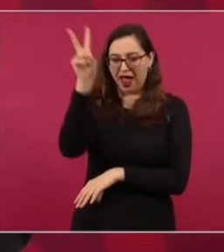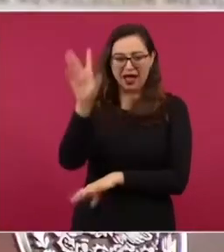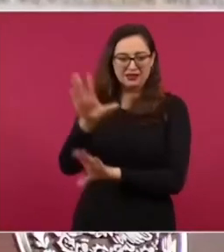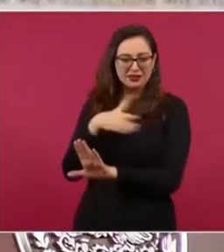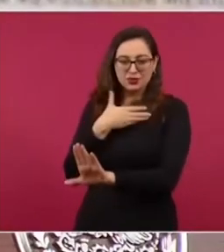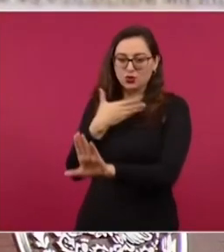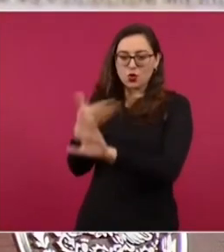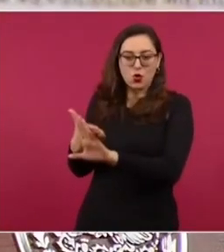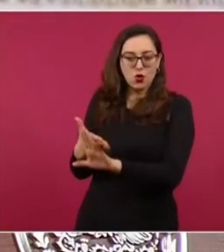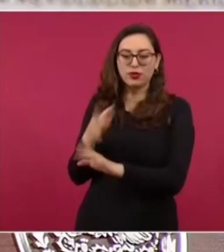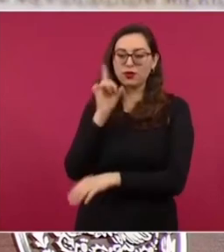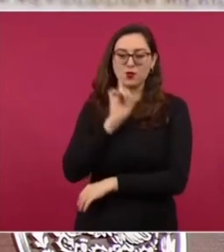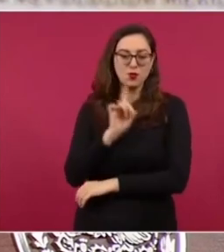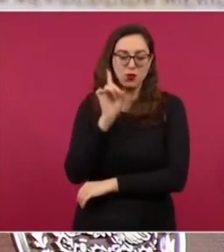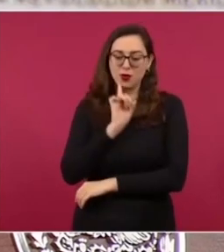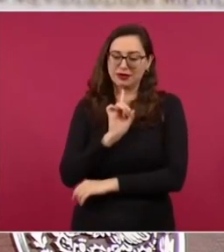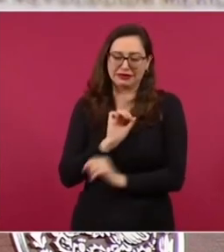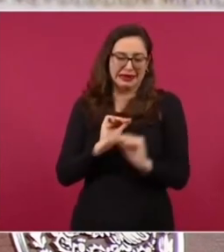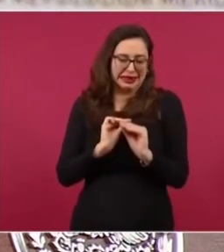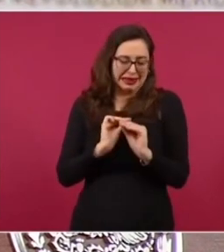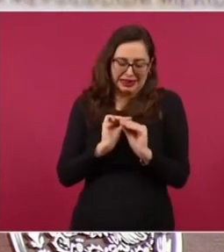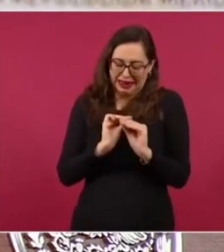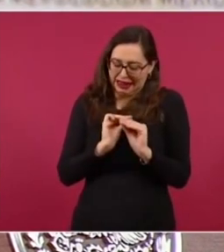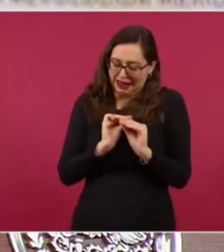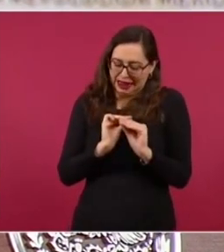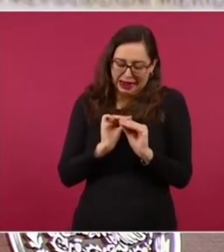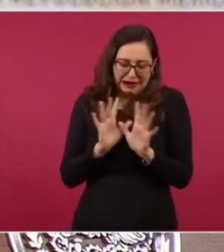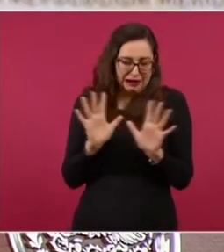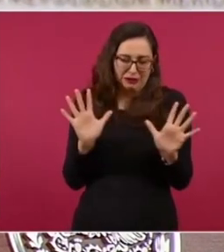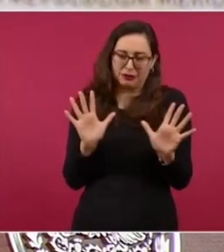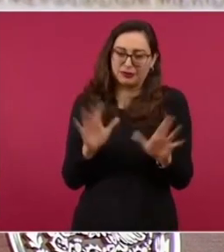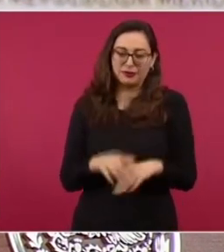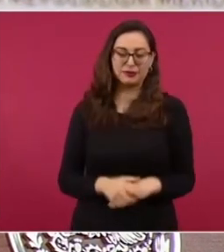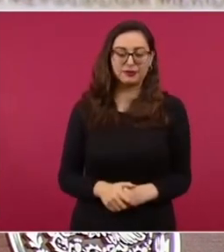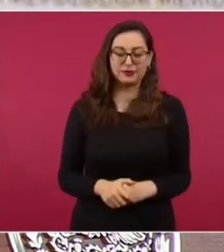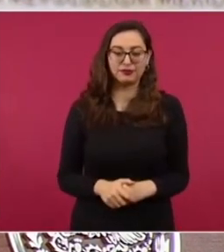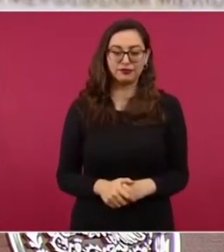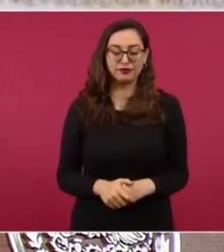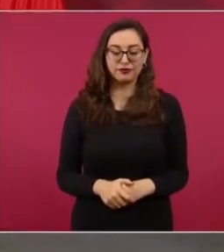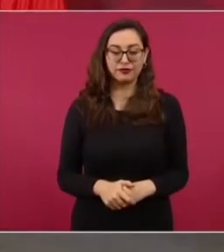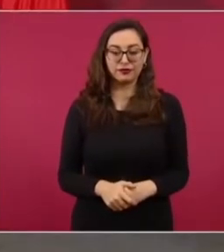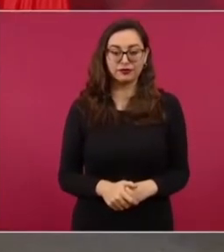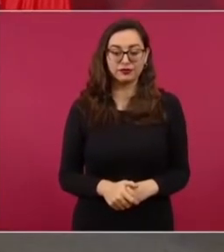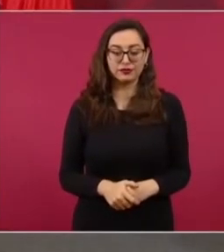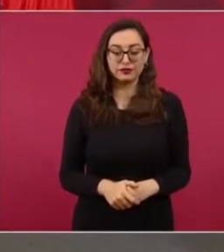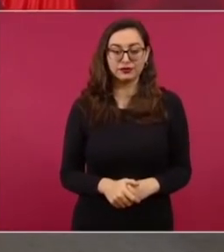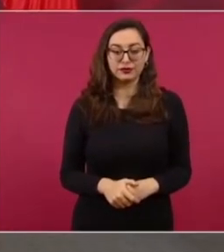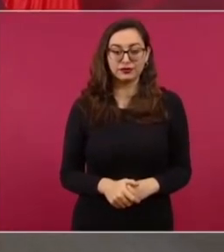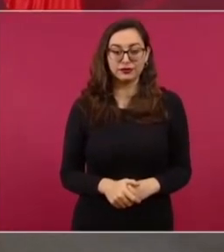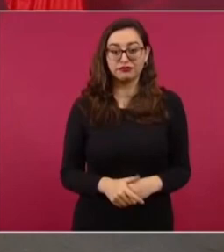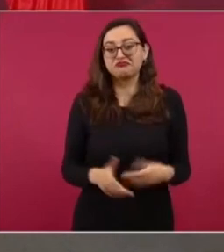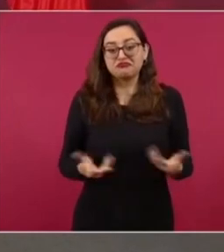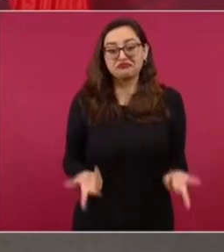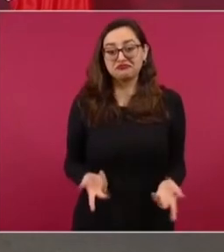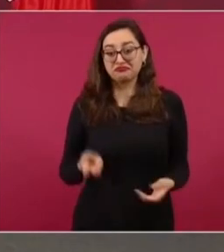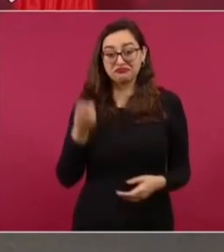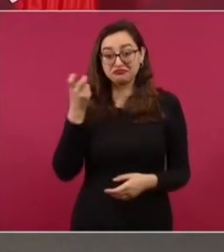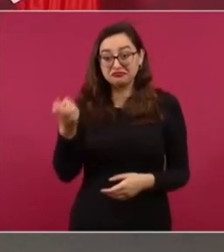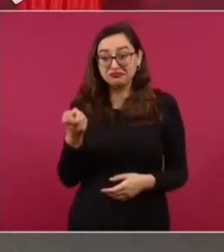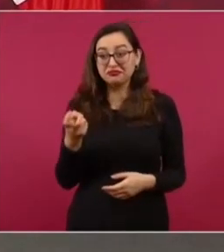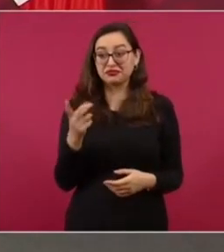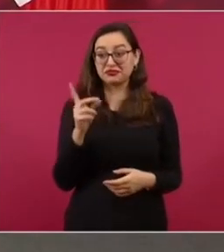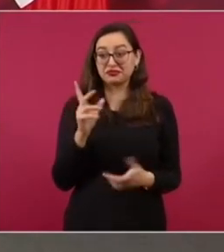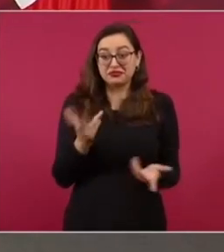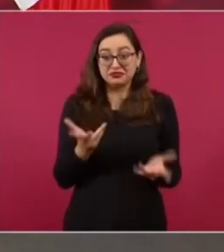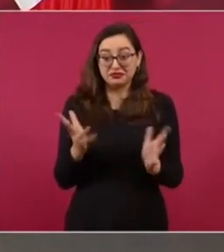Cristina Fernández y también es un acto antidemocrático